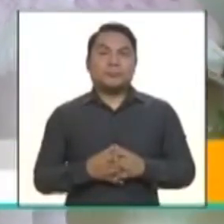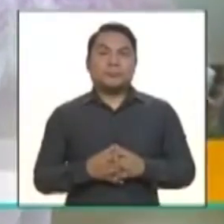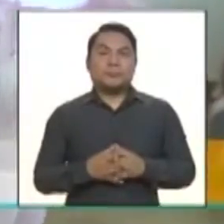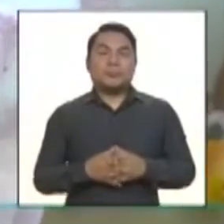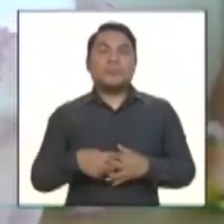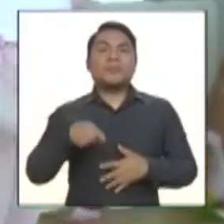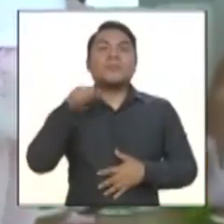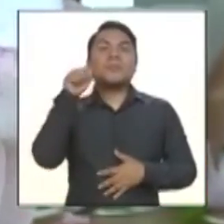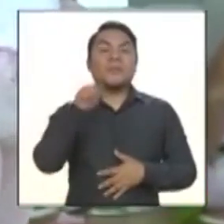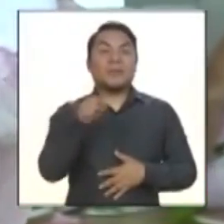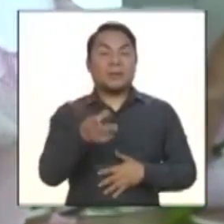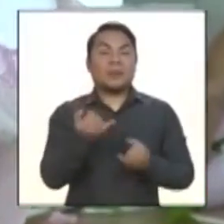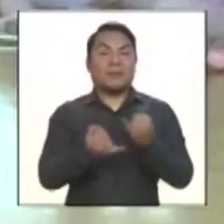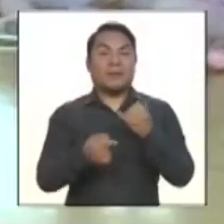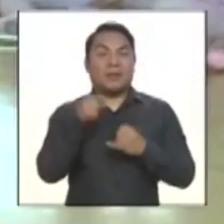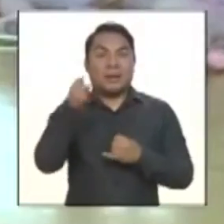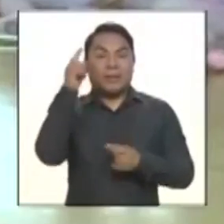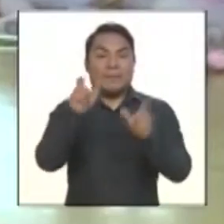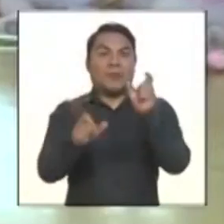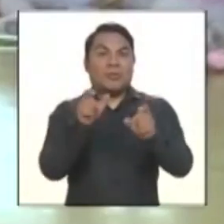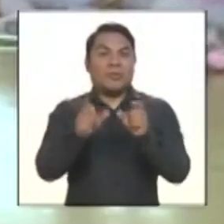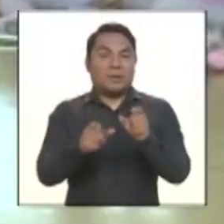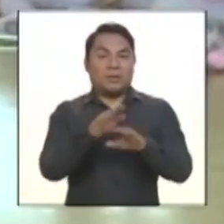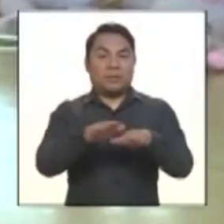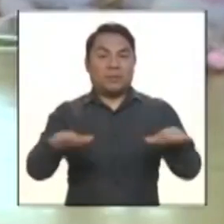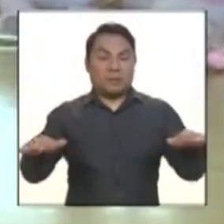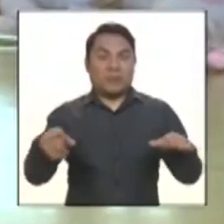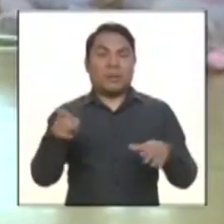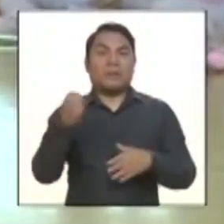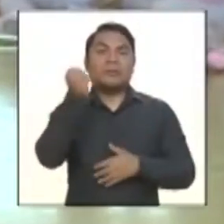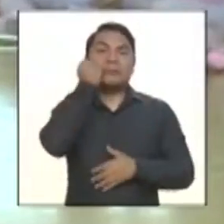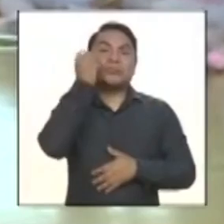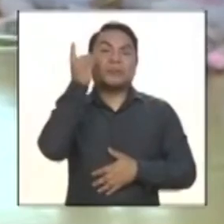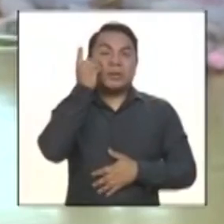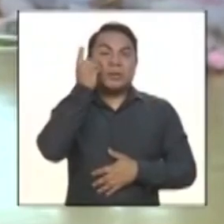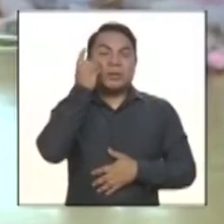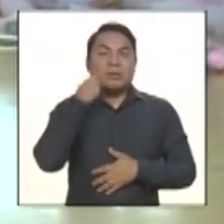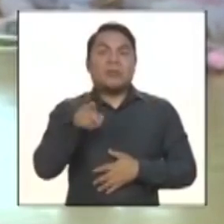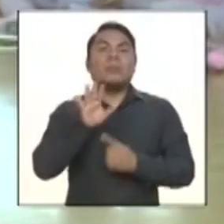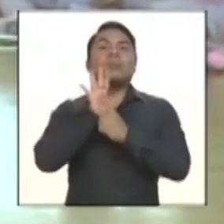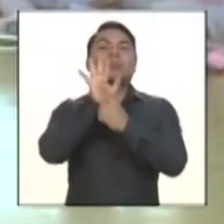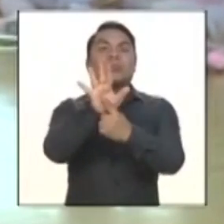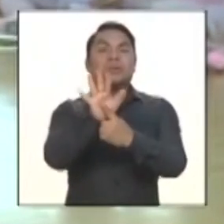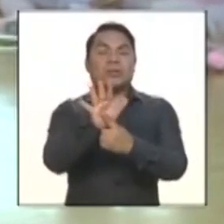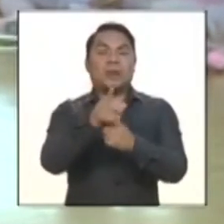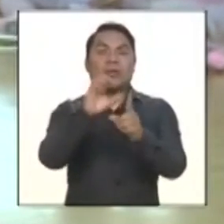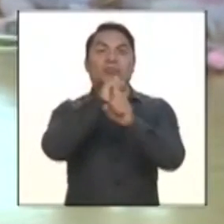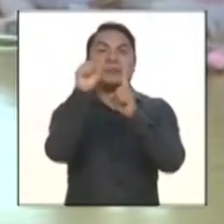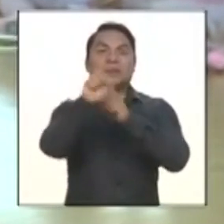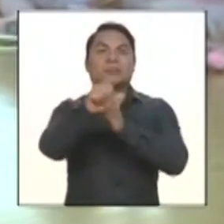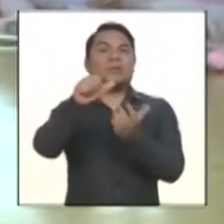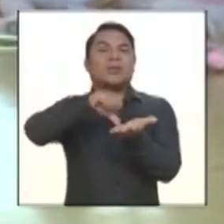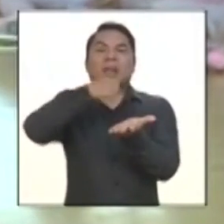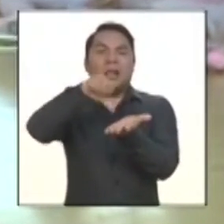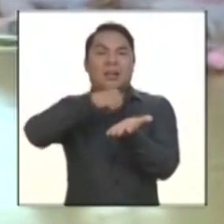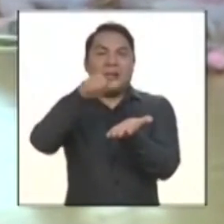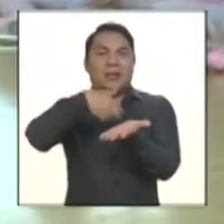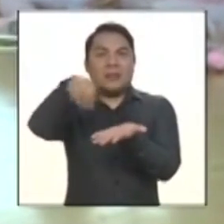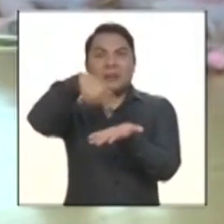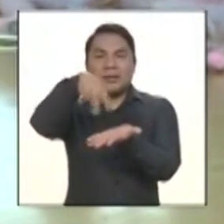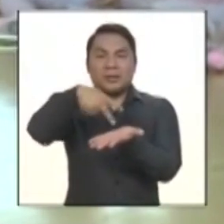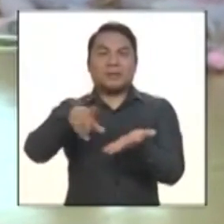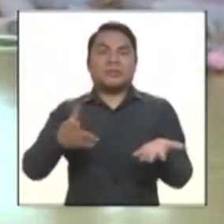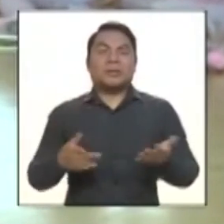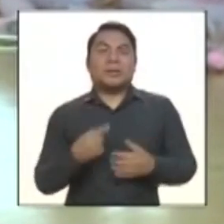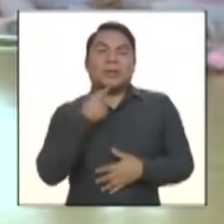La finalidad es que mis niñas con síndrome de Down mostremos a la sociedad lo que es el arte, ¿no? El arte y a